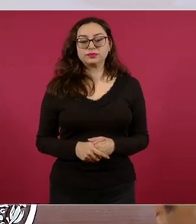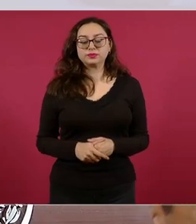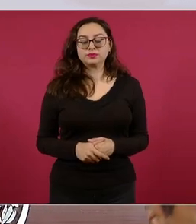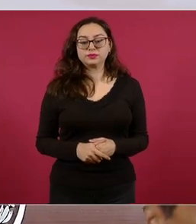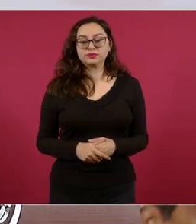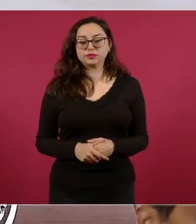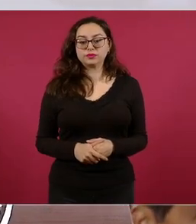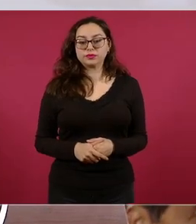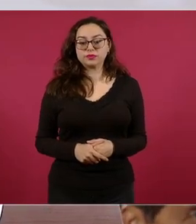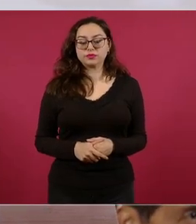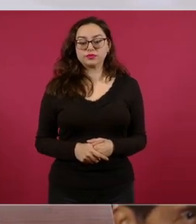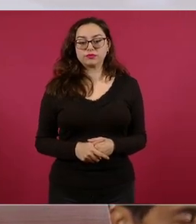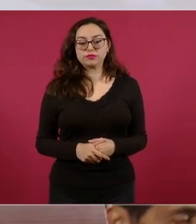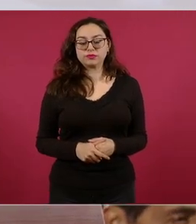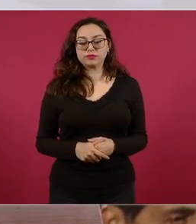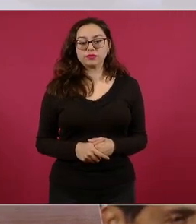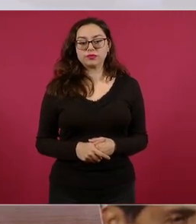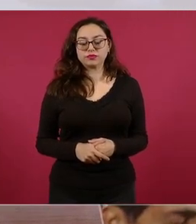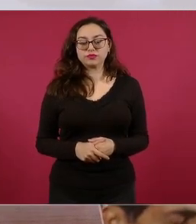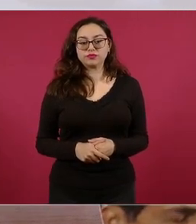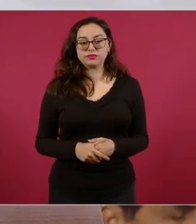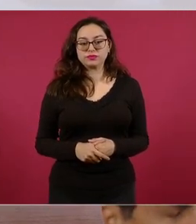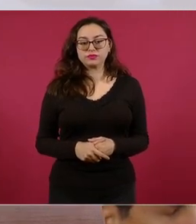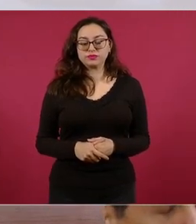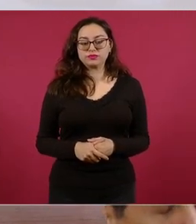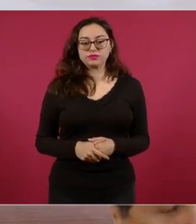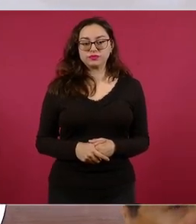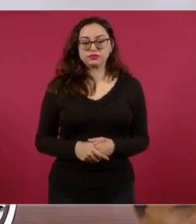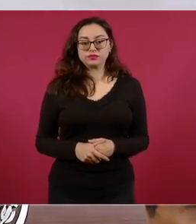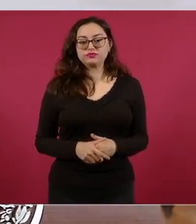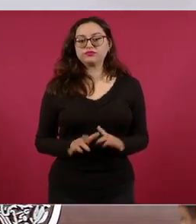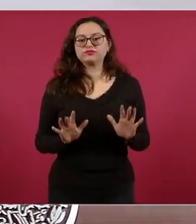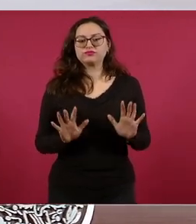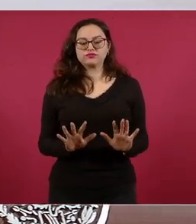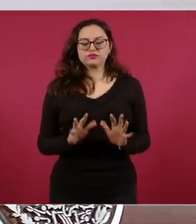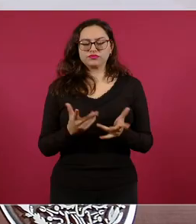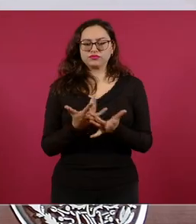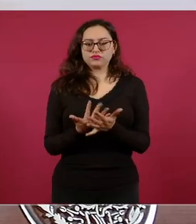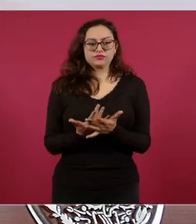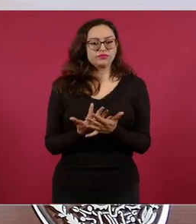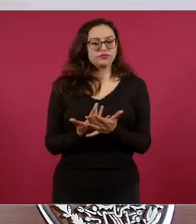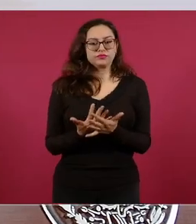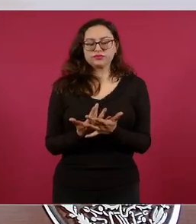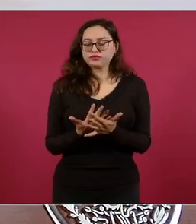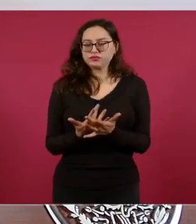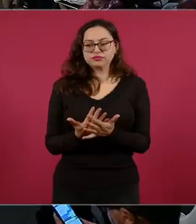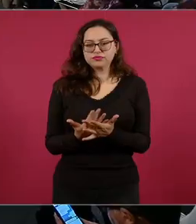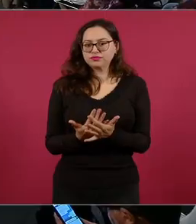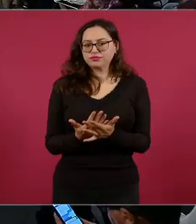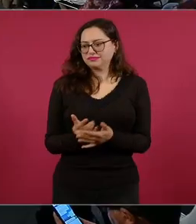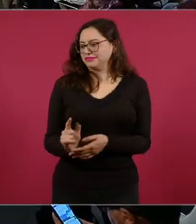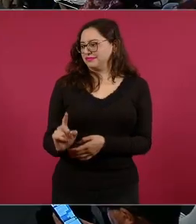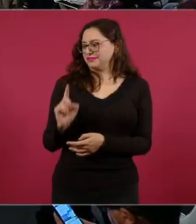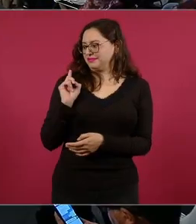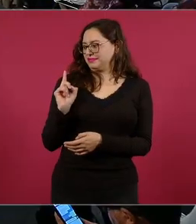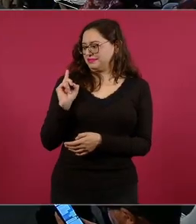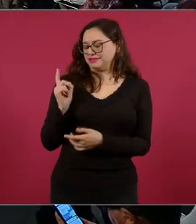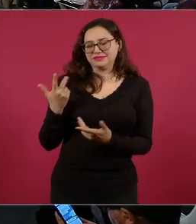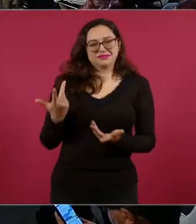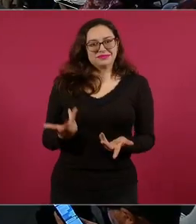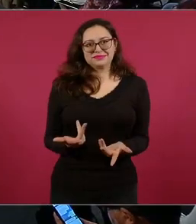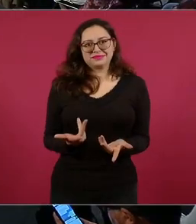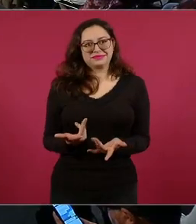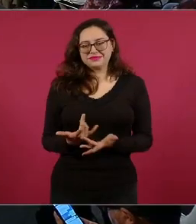que se tengan más elementos, que haya más información,